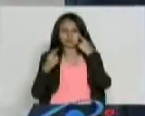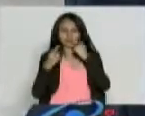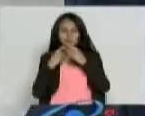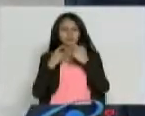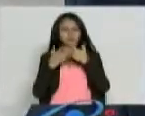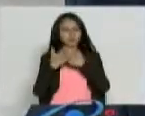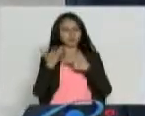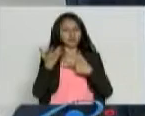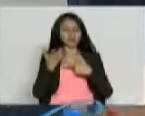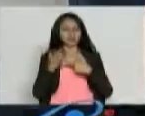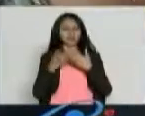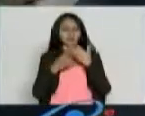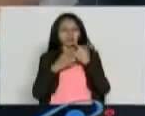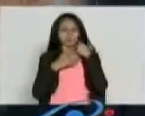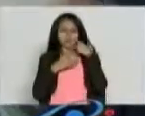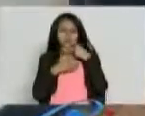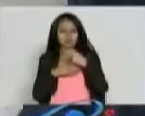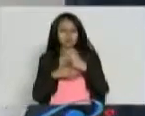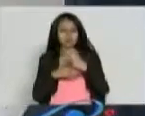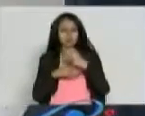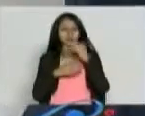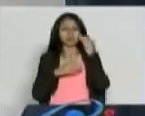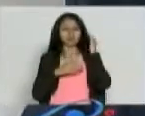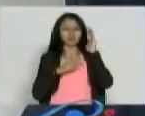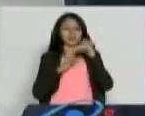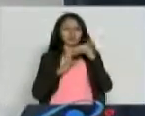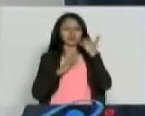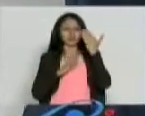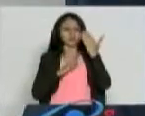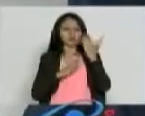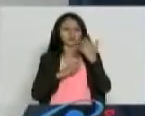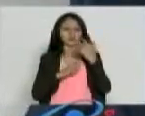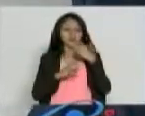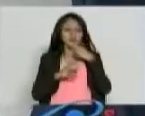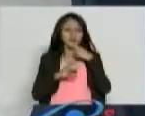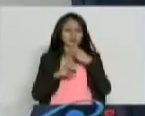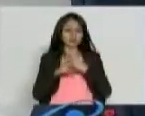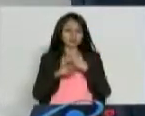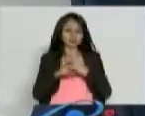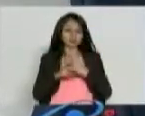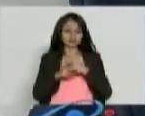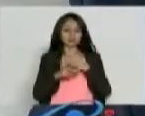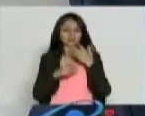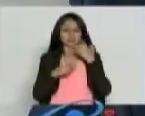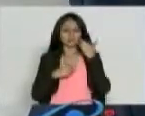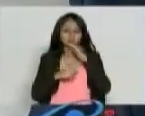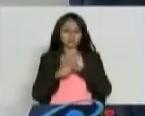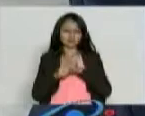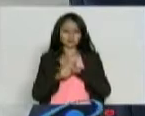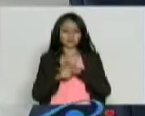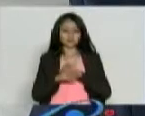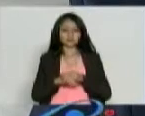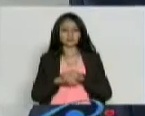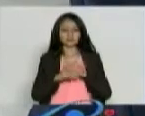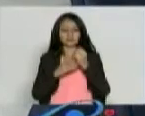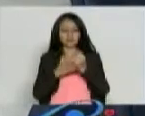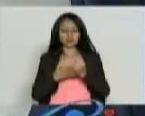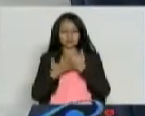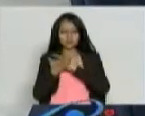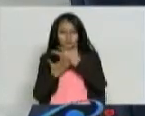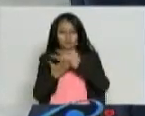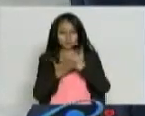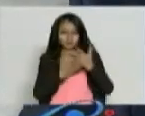frenar lo que puede ser más adelante un proceso complicado de la enfermedad. Por eso las píldoras de optimismo nacieron